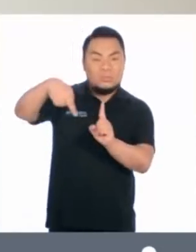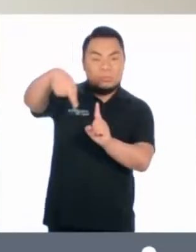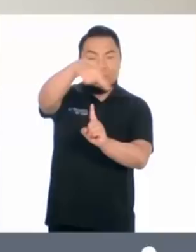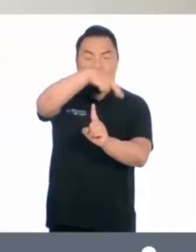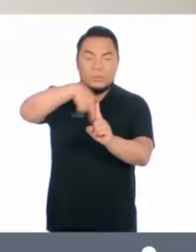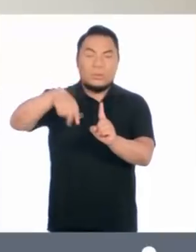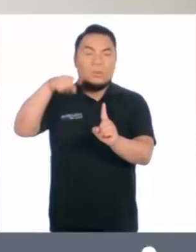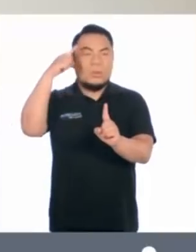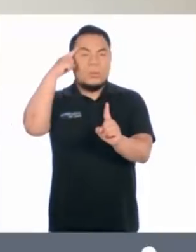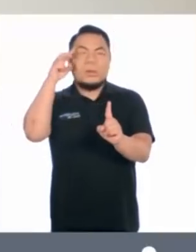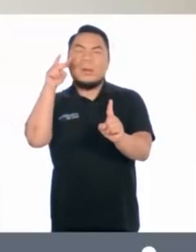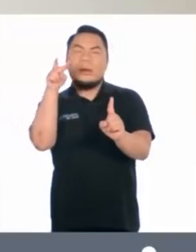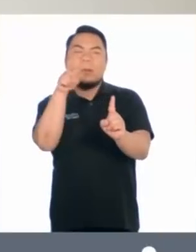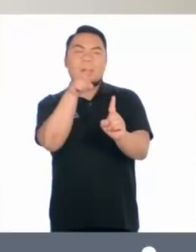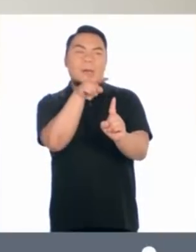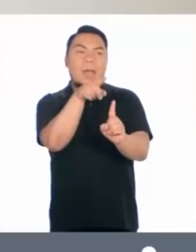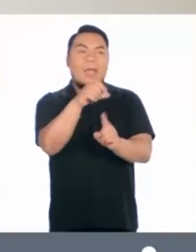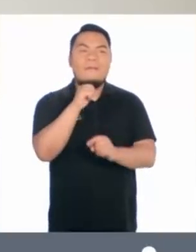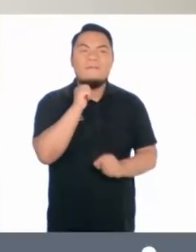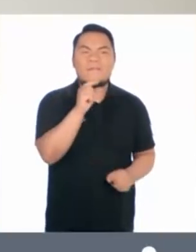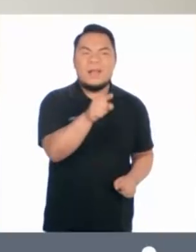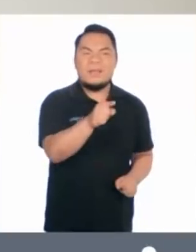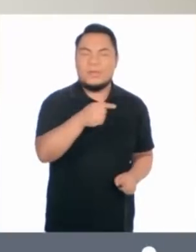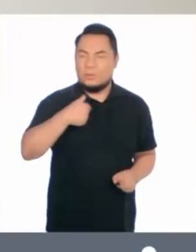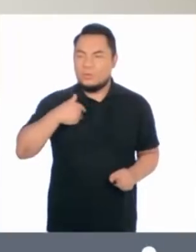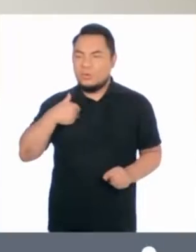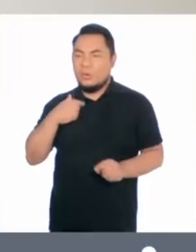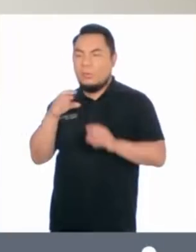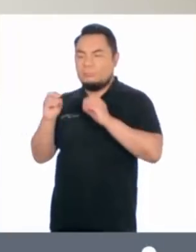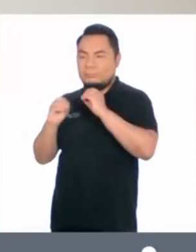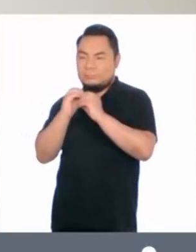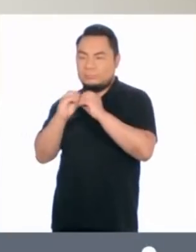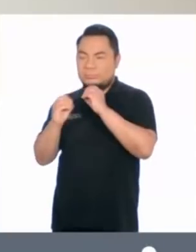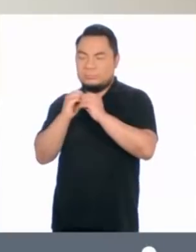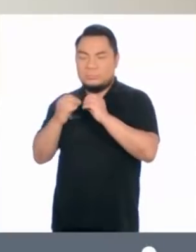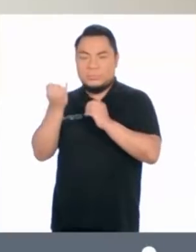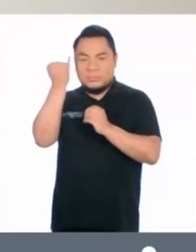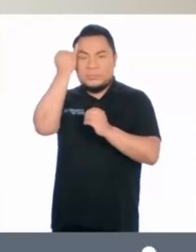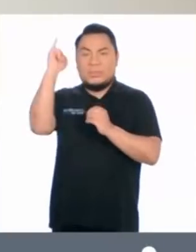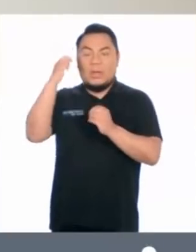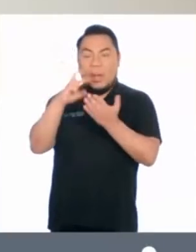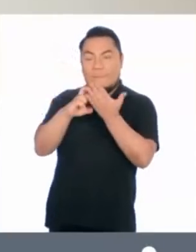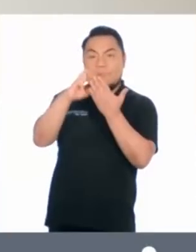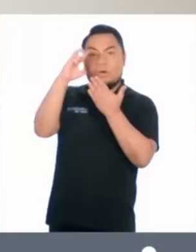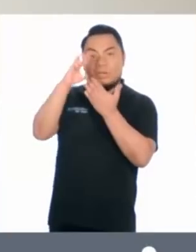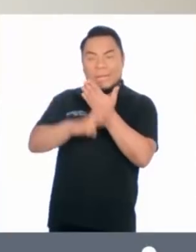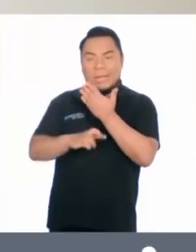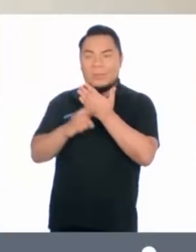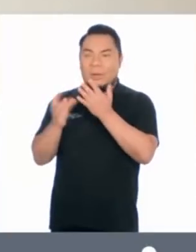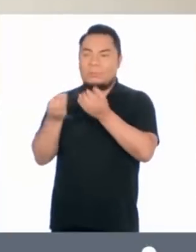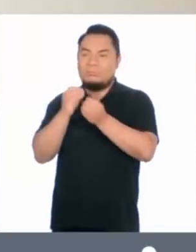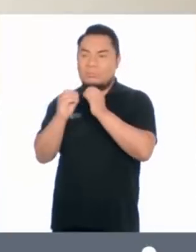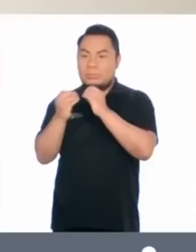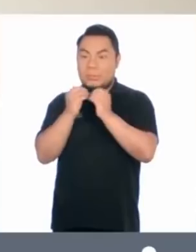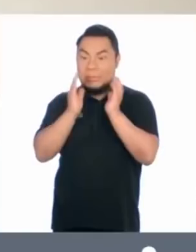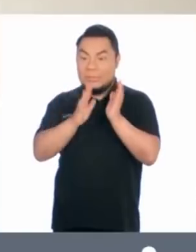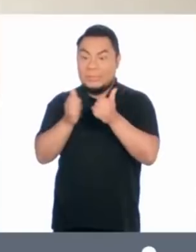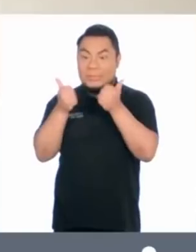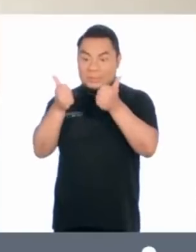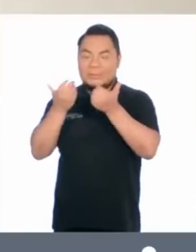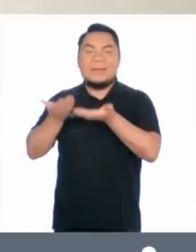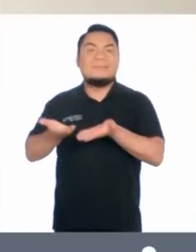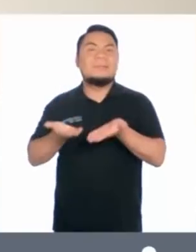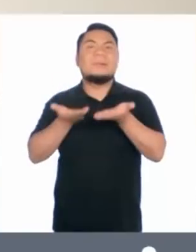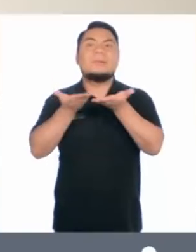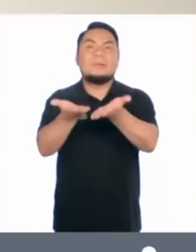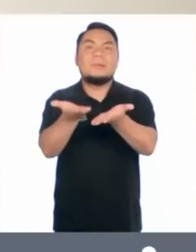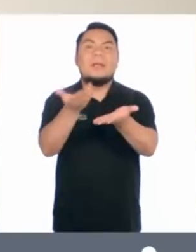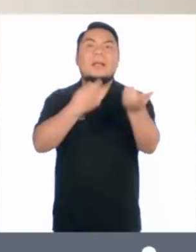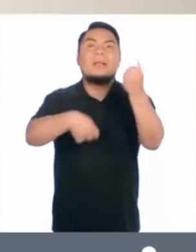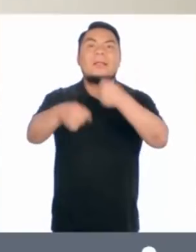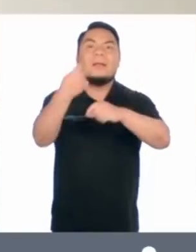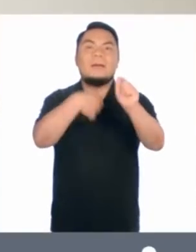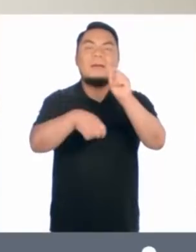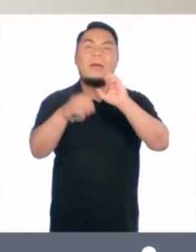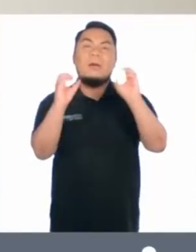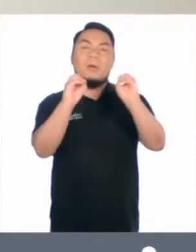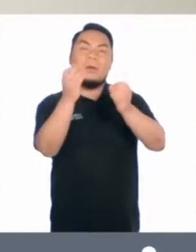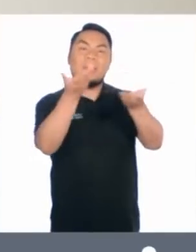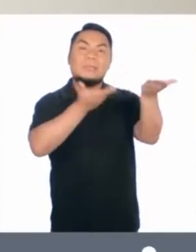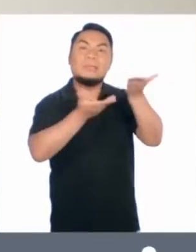que se encuentran en tu entorno. Tienes esa capacidad de poder ejecutar un proyecto y llevarlo a la realidad.